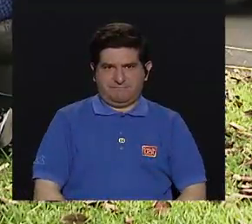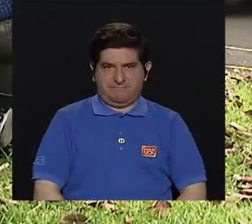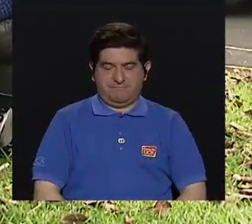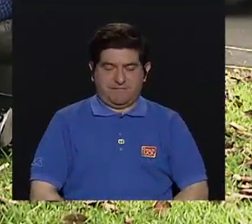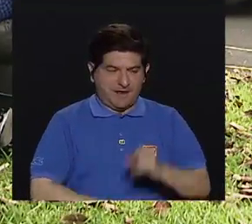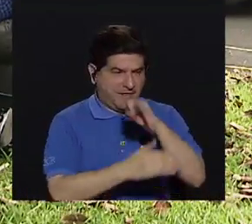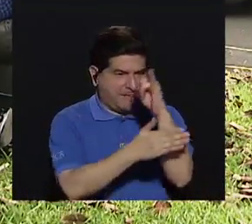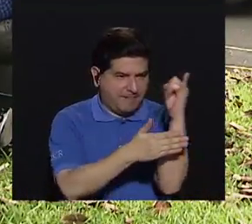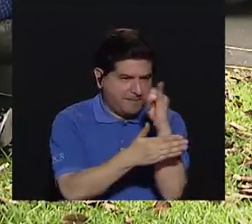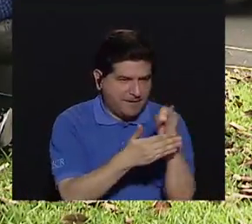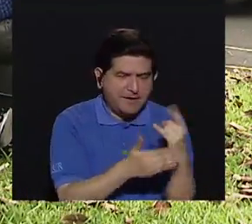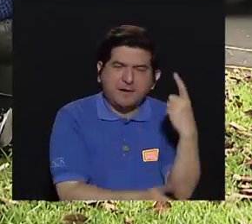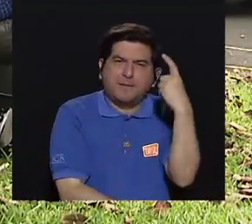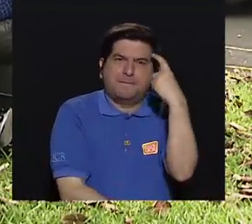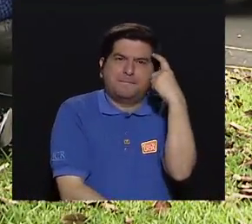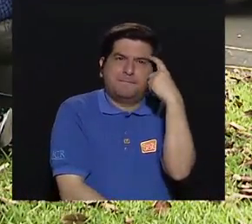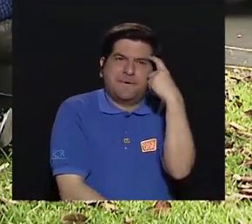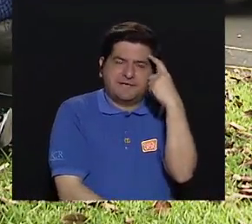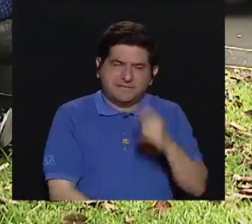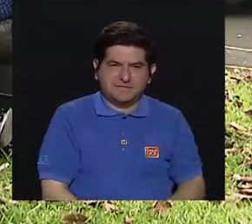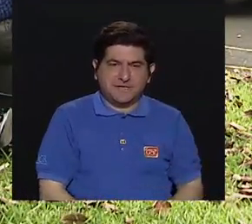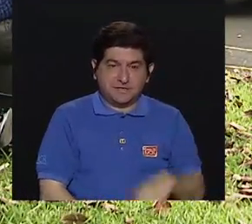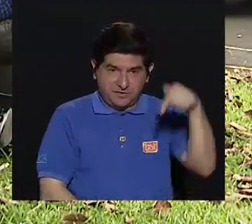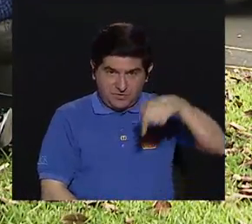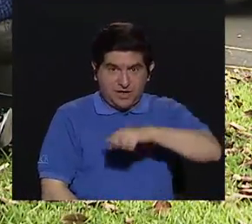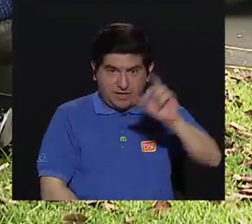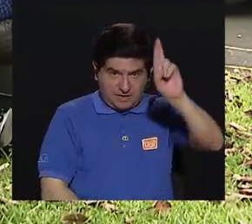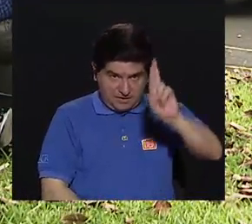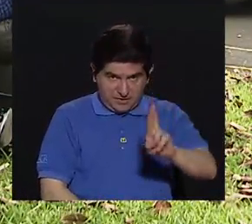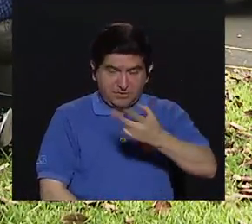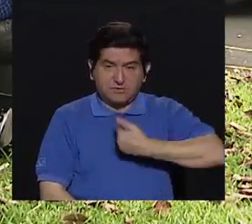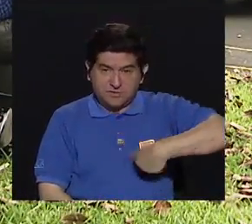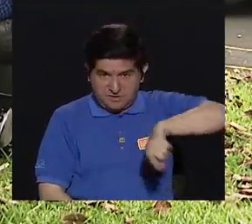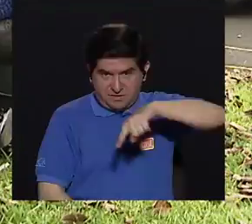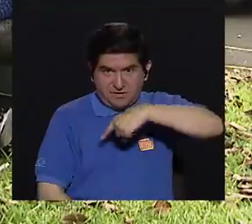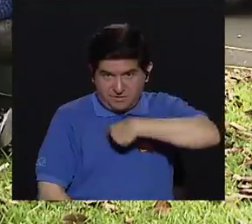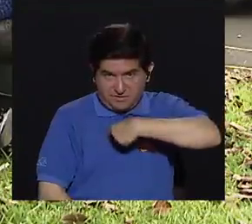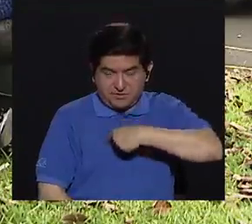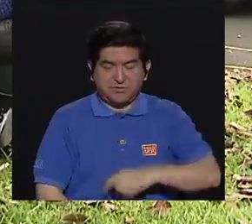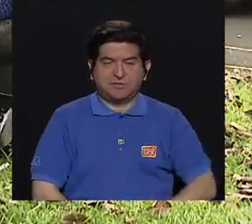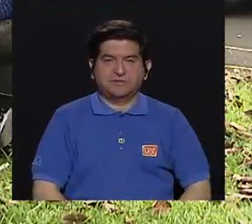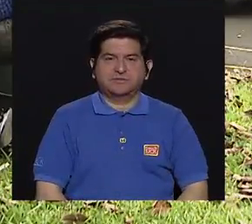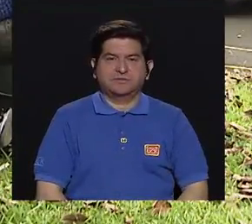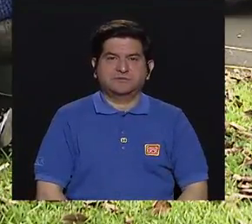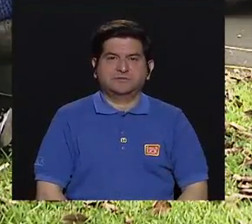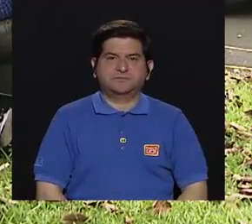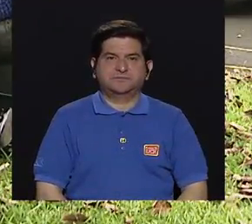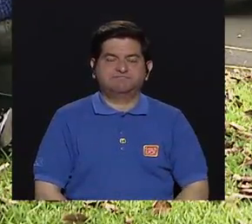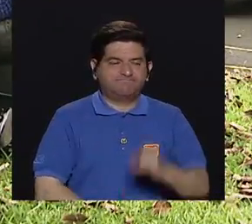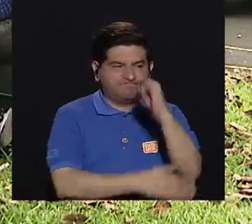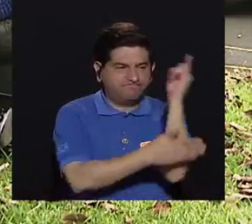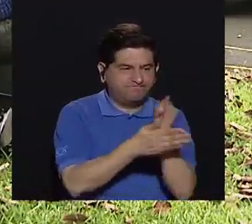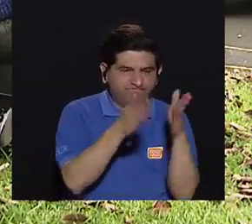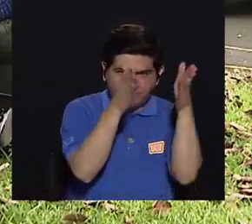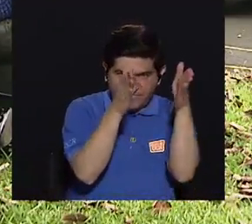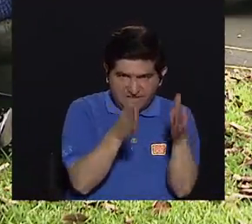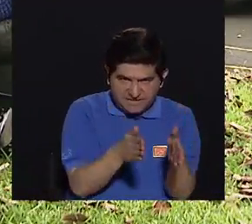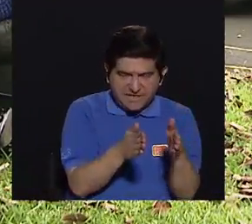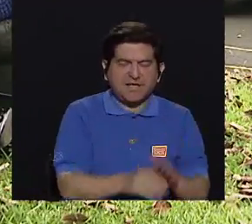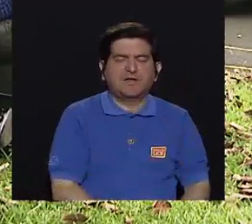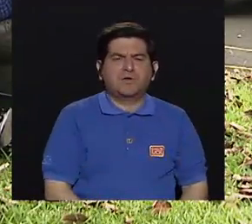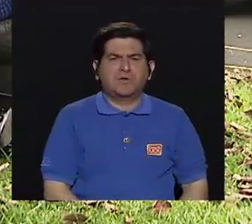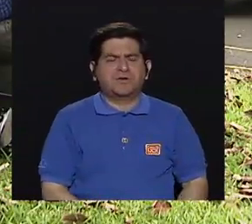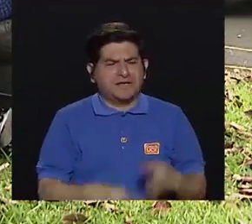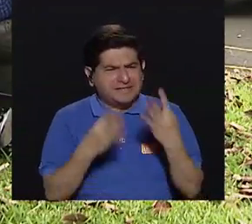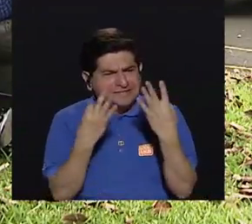Se diseña previendo, sobre todo en Costa Rica. Nosotros, los diseñadores,